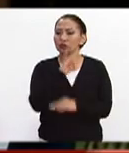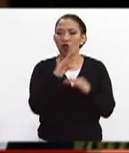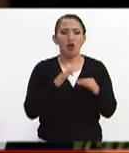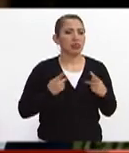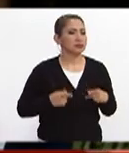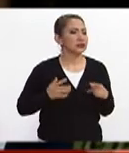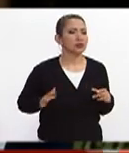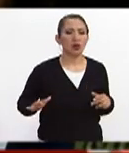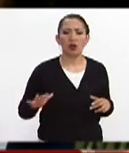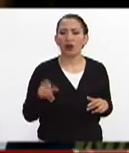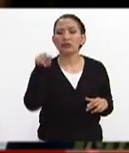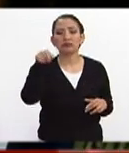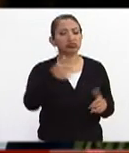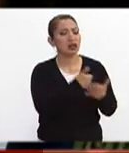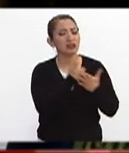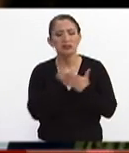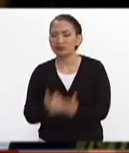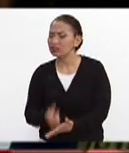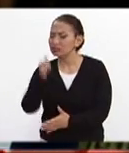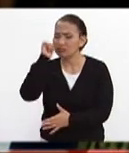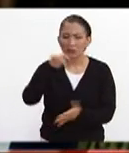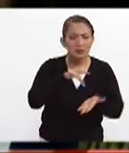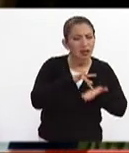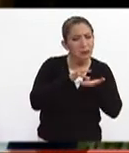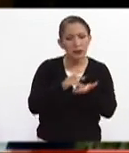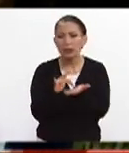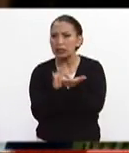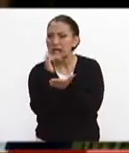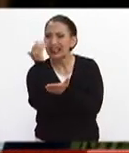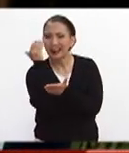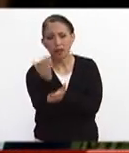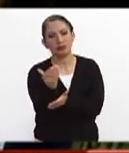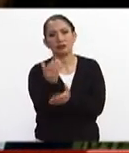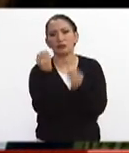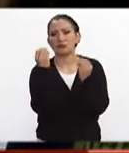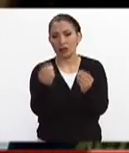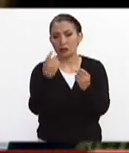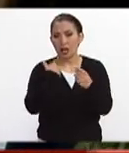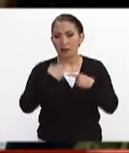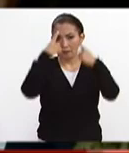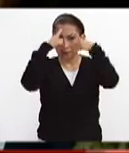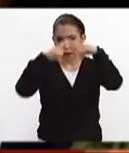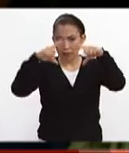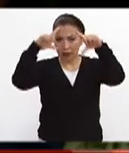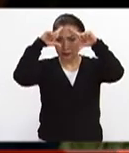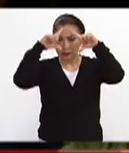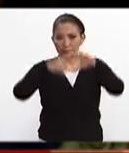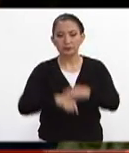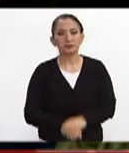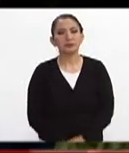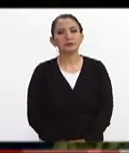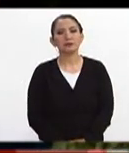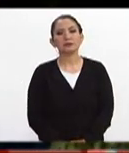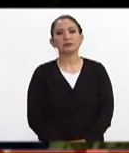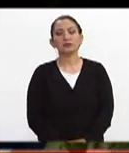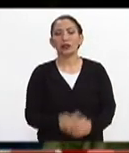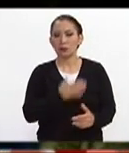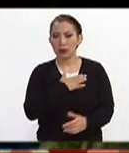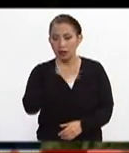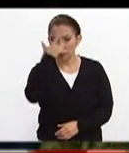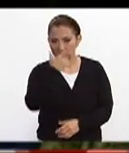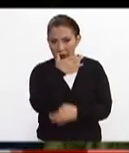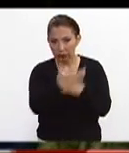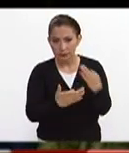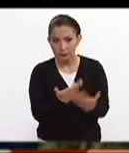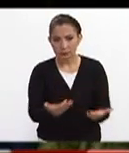civil cuya ayuda y cooperación agradecemos en la Marina Armada de México. Muy buenas